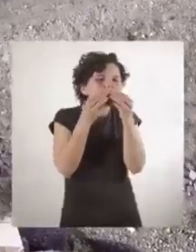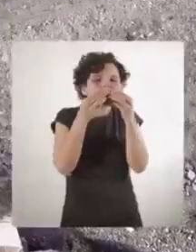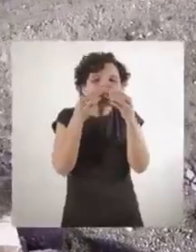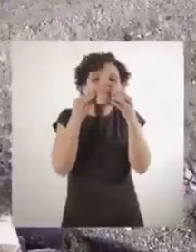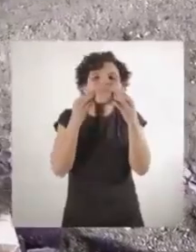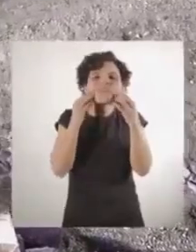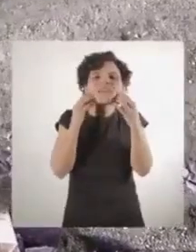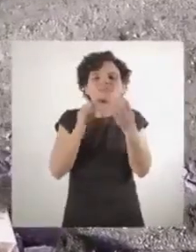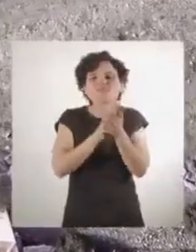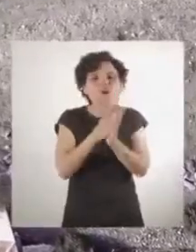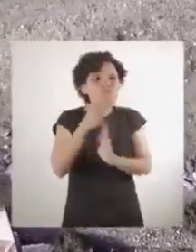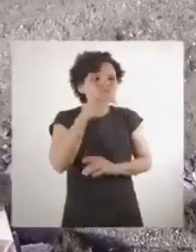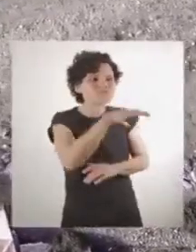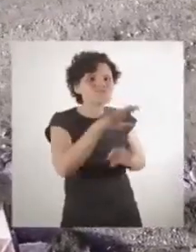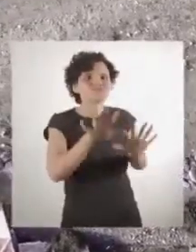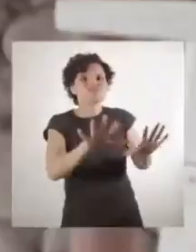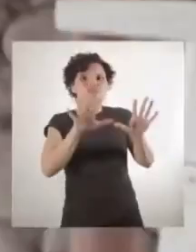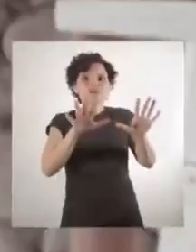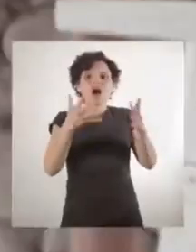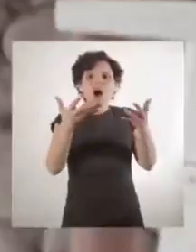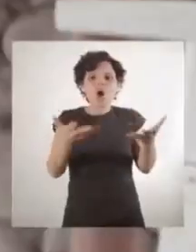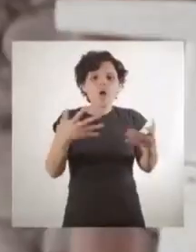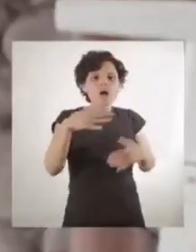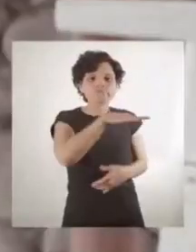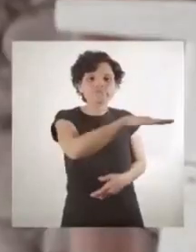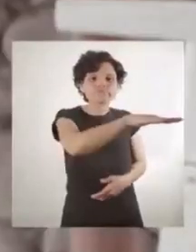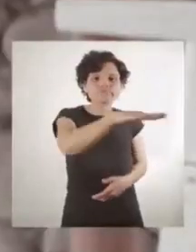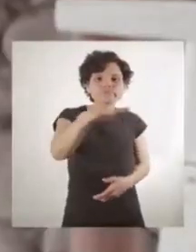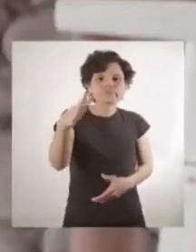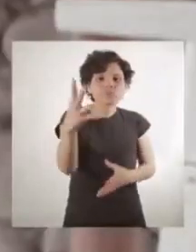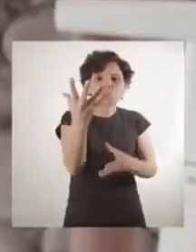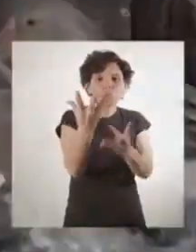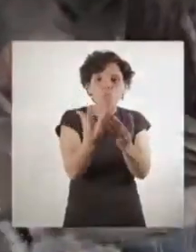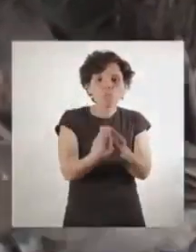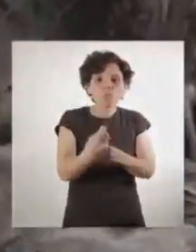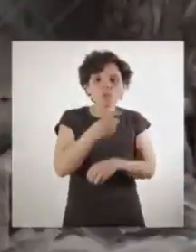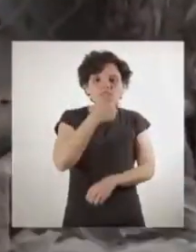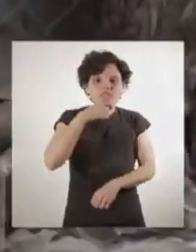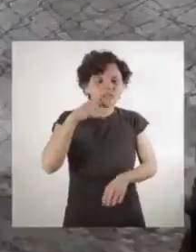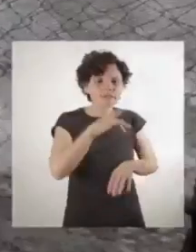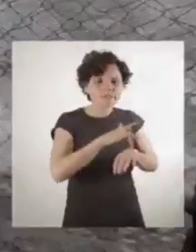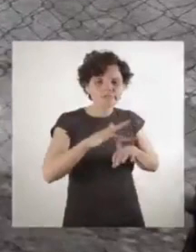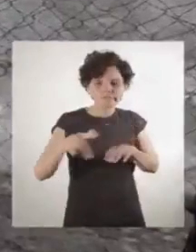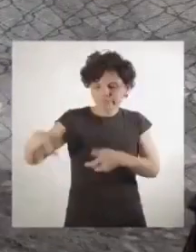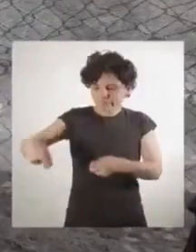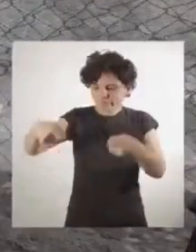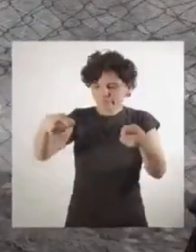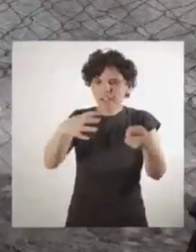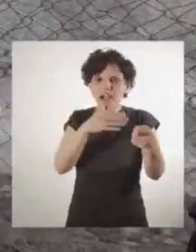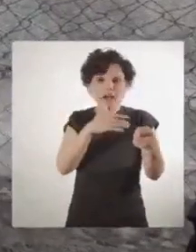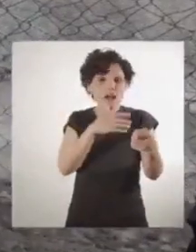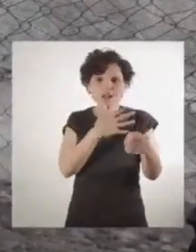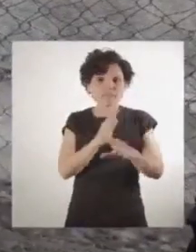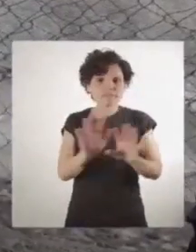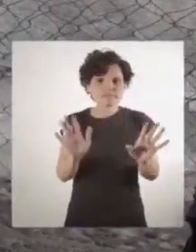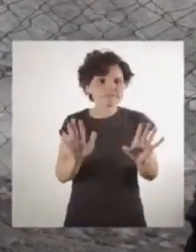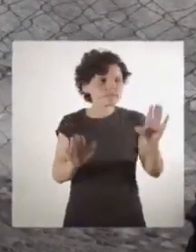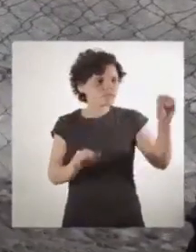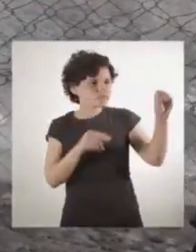Andábamos con la boca toda pintada porque todo eso había. Ahora no hay nada, se secó todo. Esto no tiene agua.